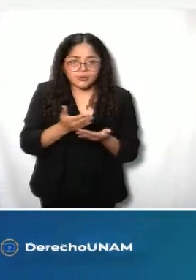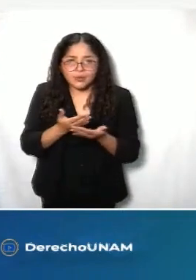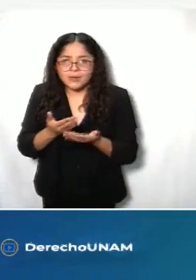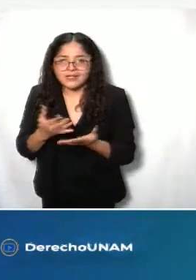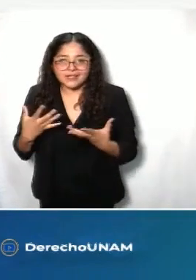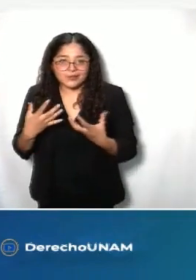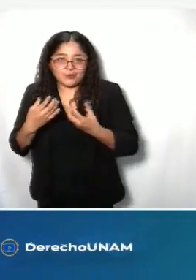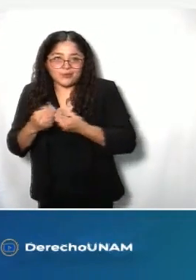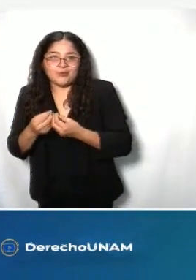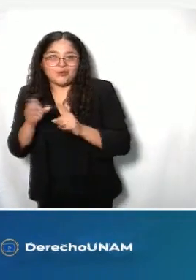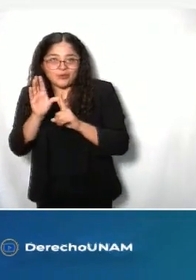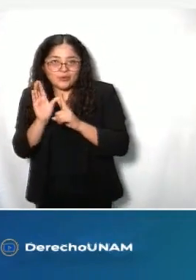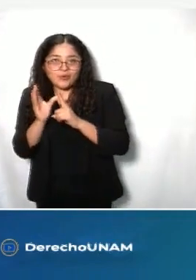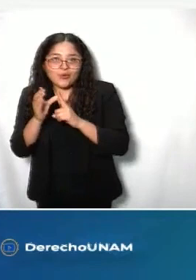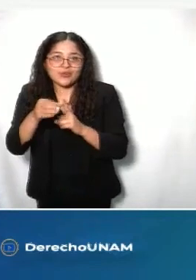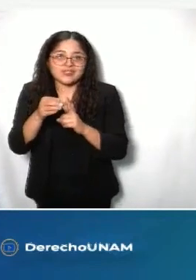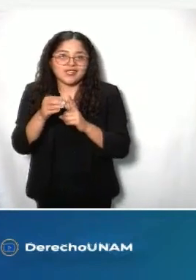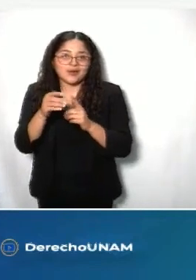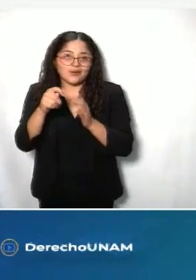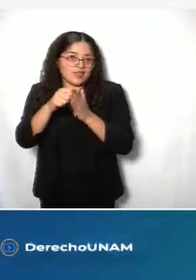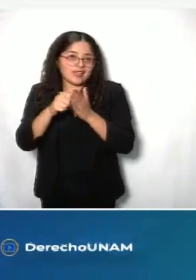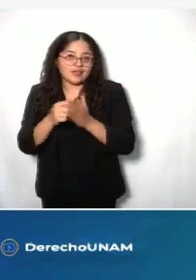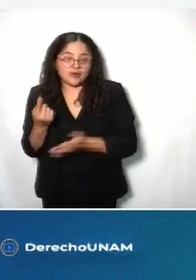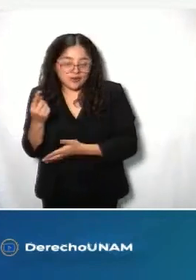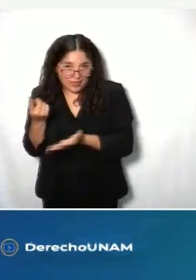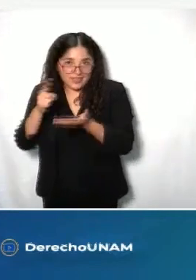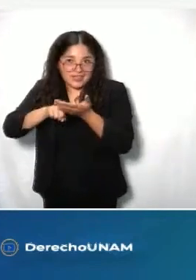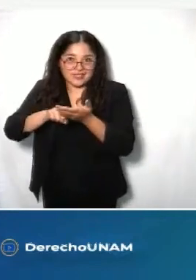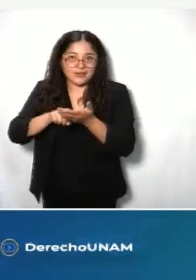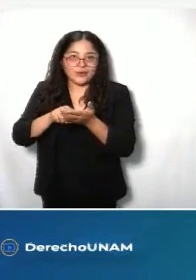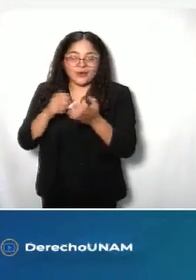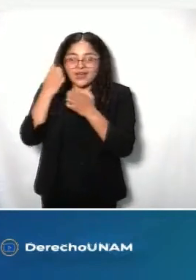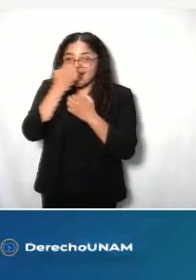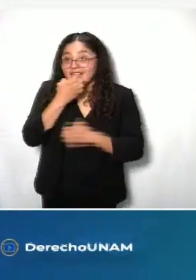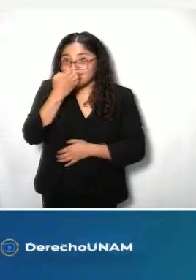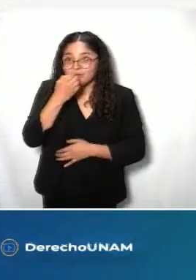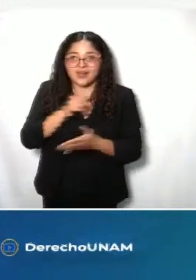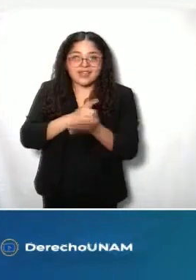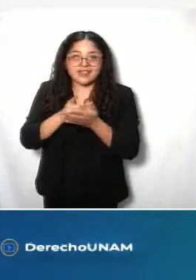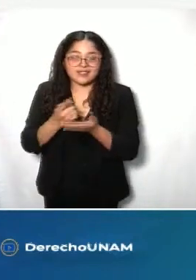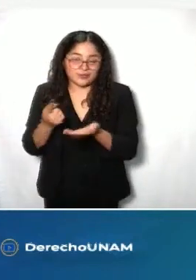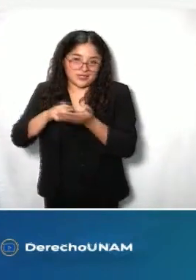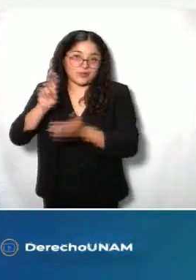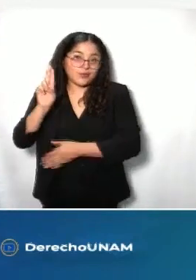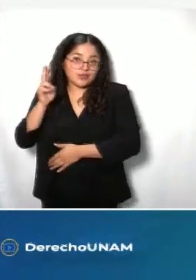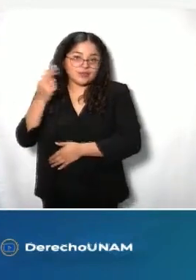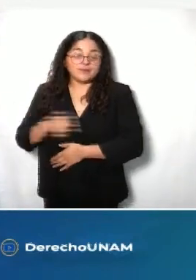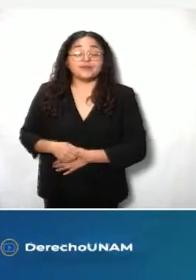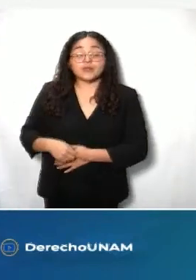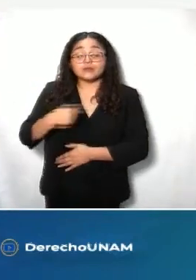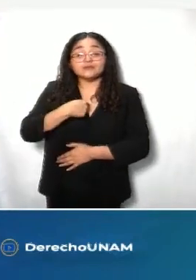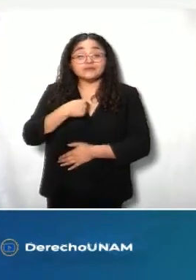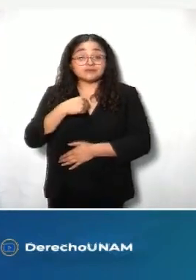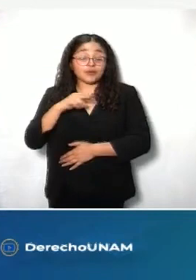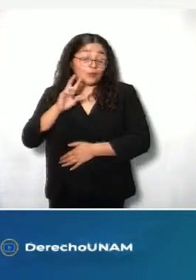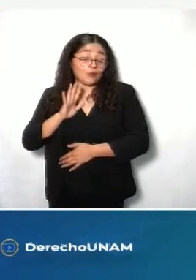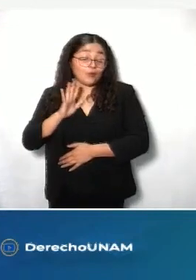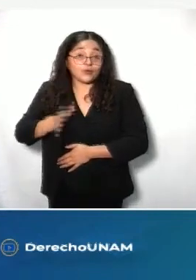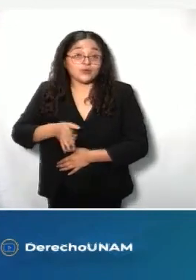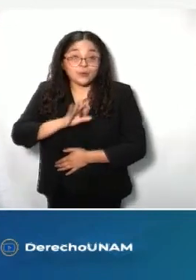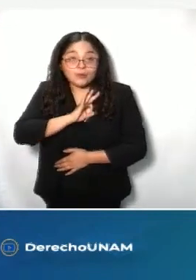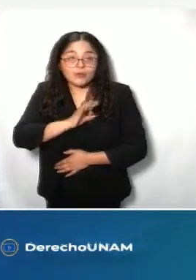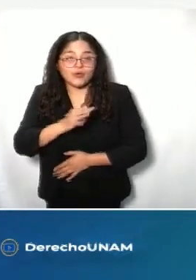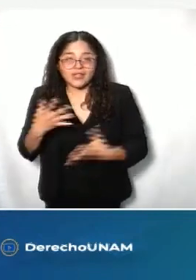Consejo Técnico, también de la Facultad de Derecho de la Universidad, compartir con él en especialidad más